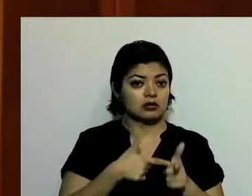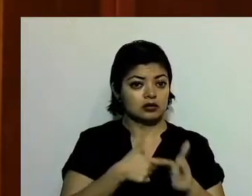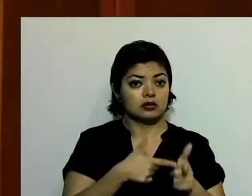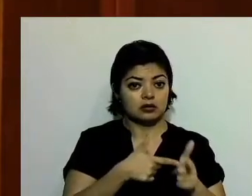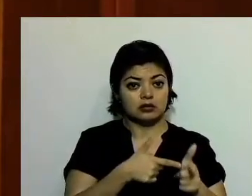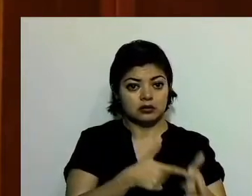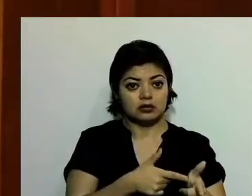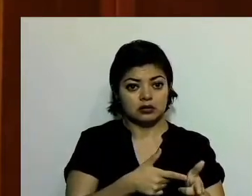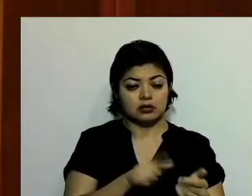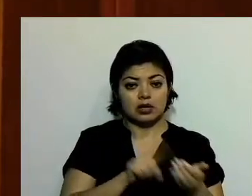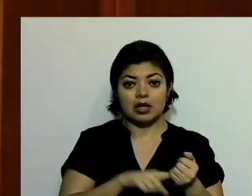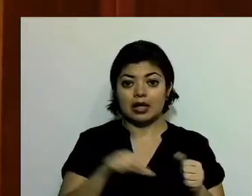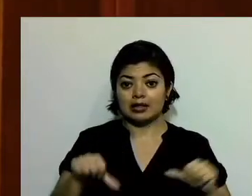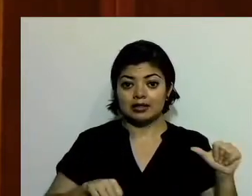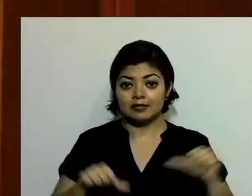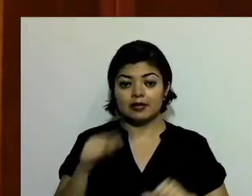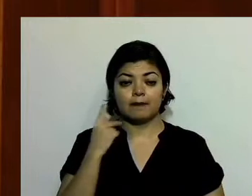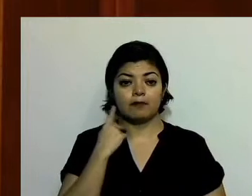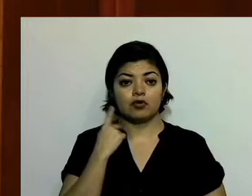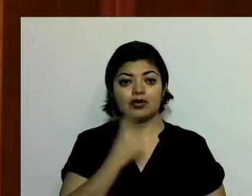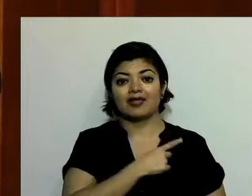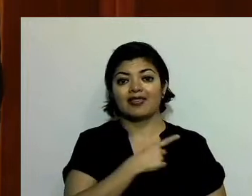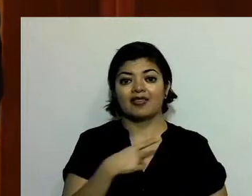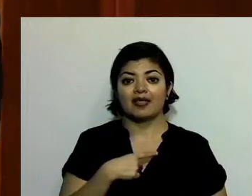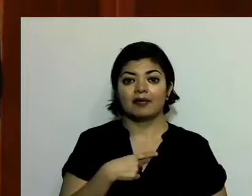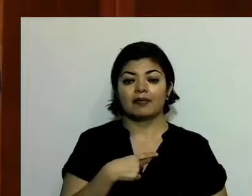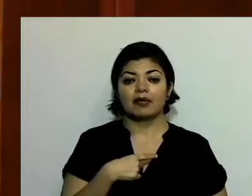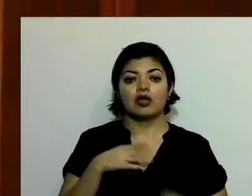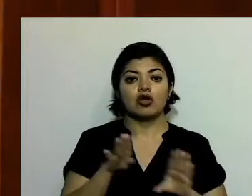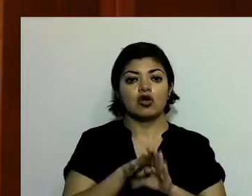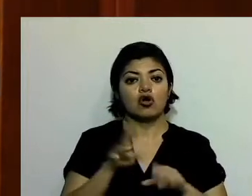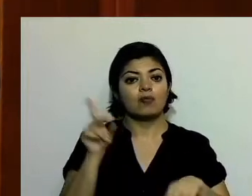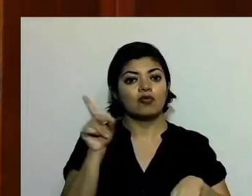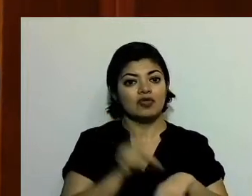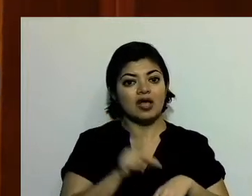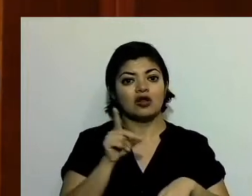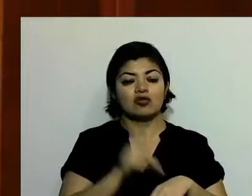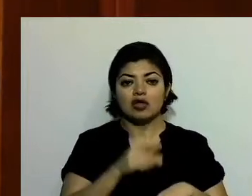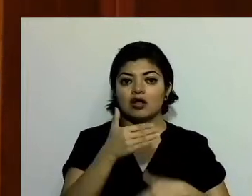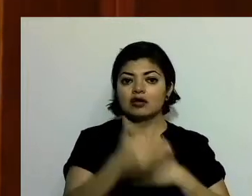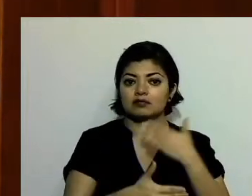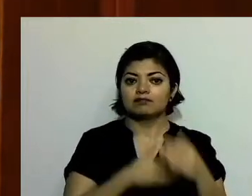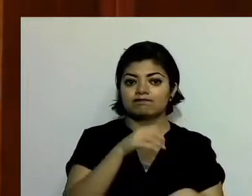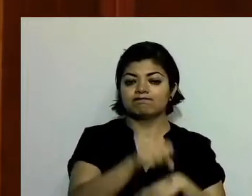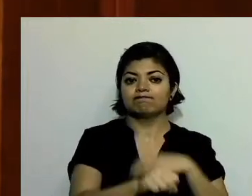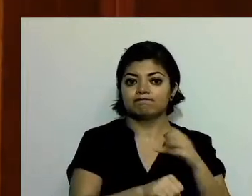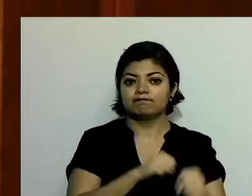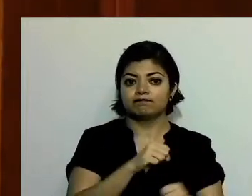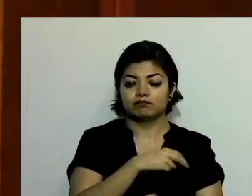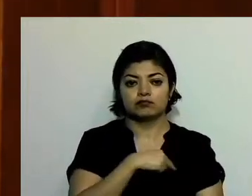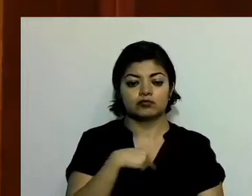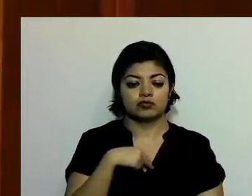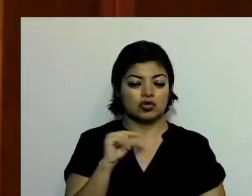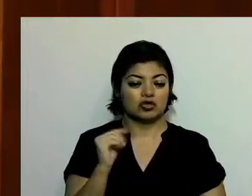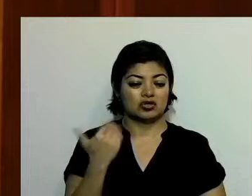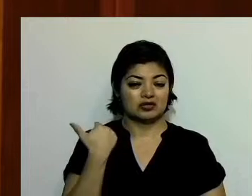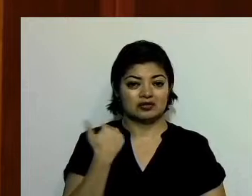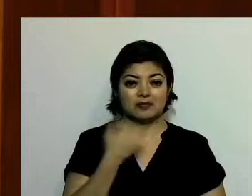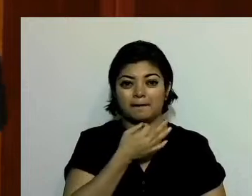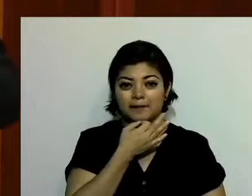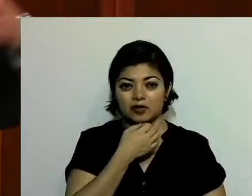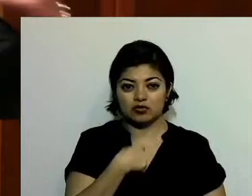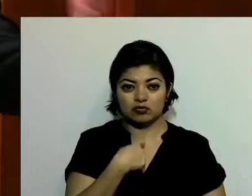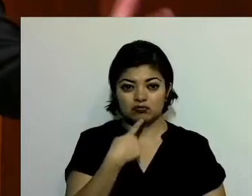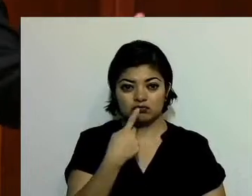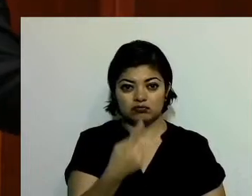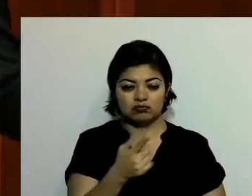actividad política la tenemos que hacer día a día. Y lo que acabamos de decir hace unos minutos ya